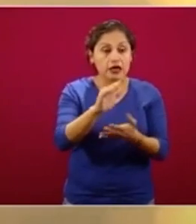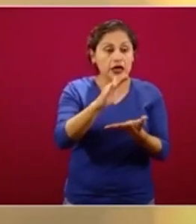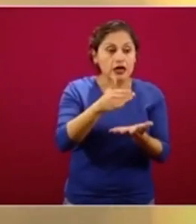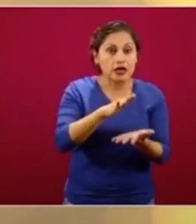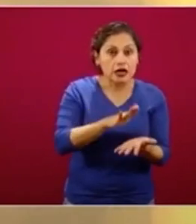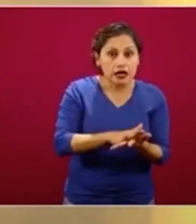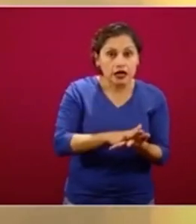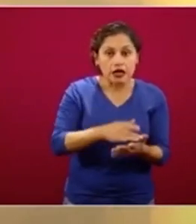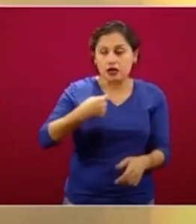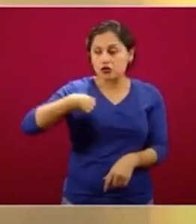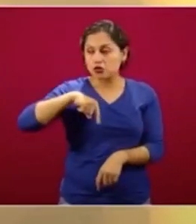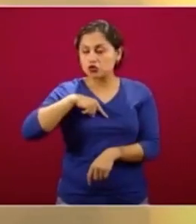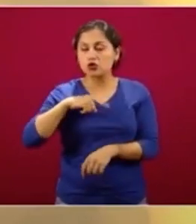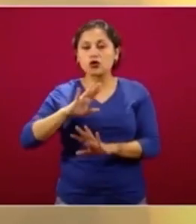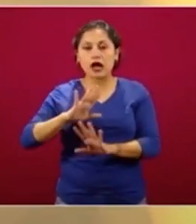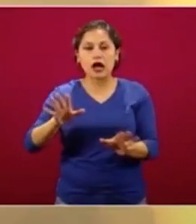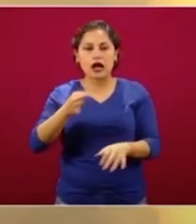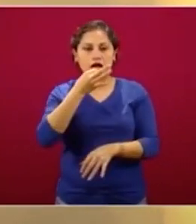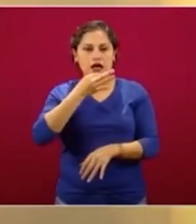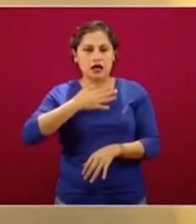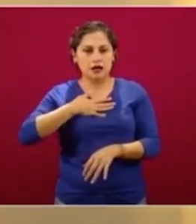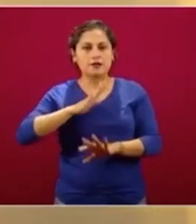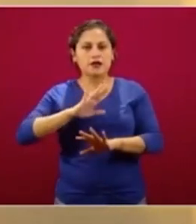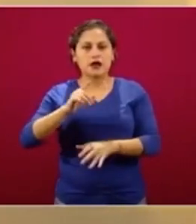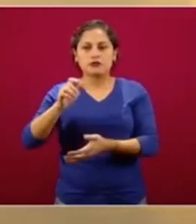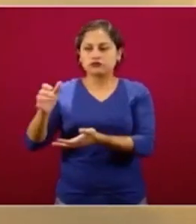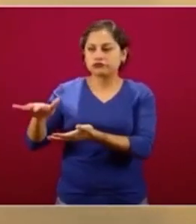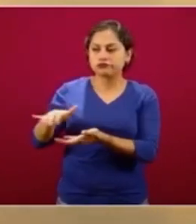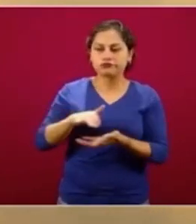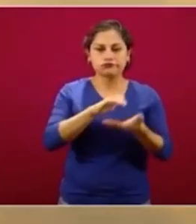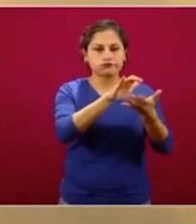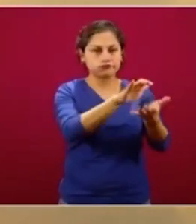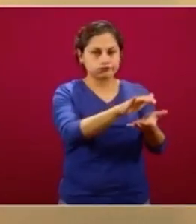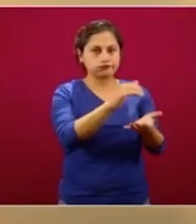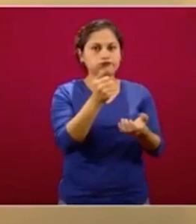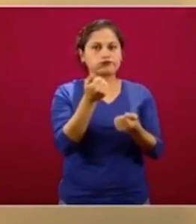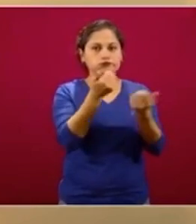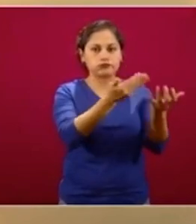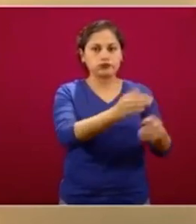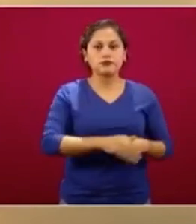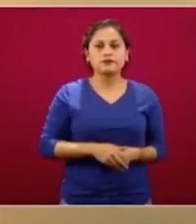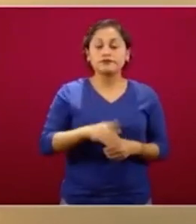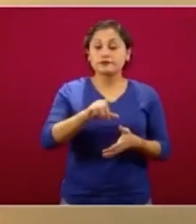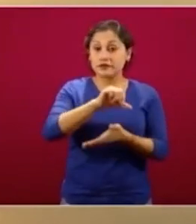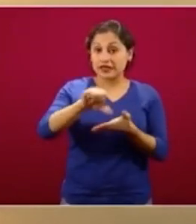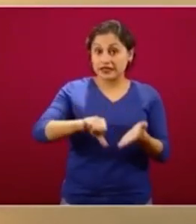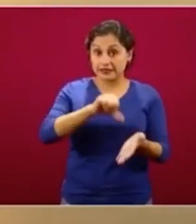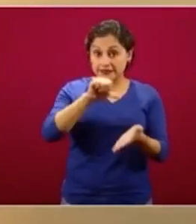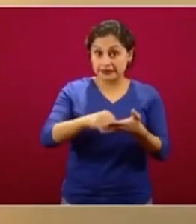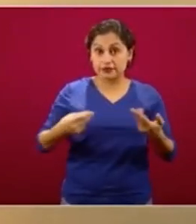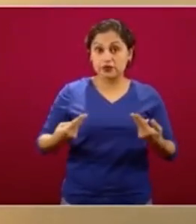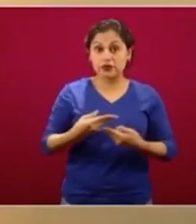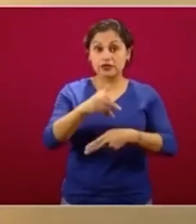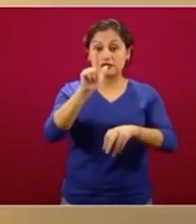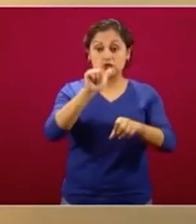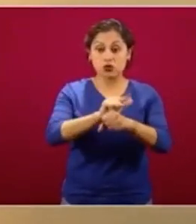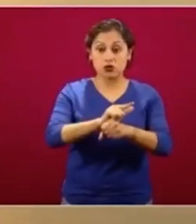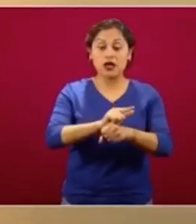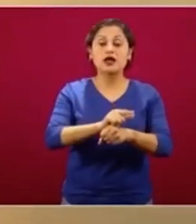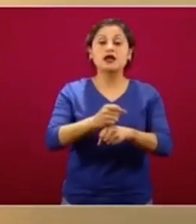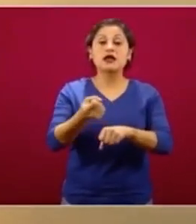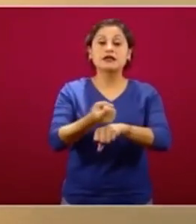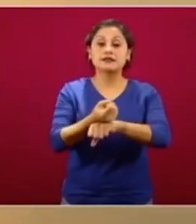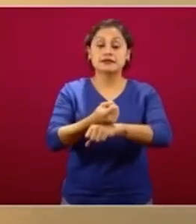mediante nuestra red institucional. Cabe mencionar que el banco de sangre del Centro Nacional de la Transfusión Sanguínea ha dado